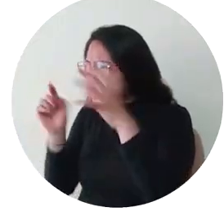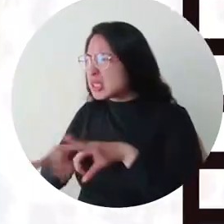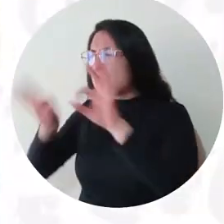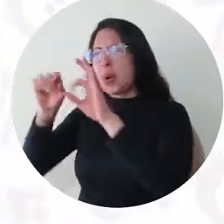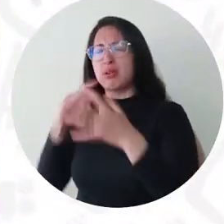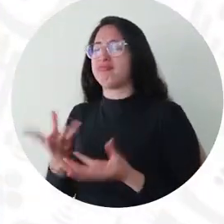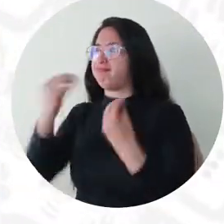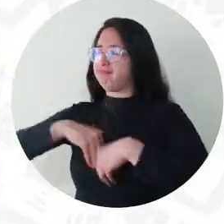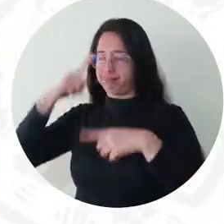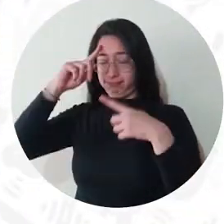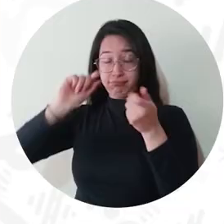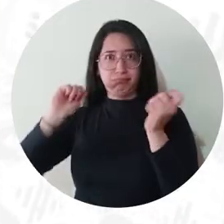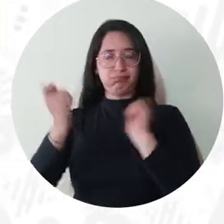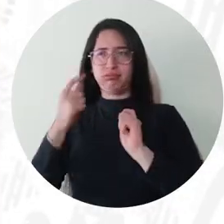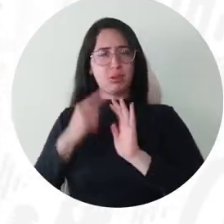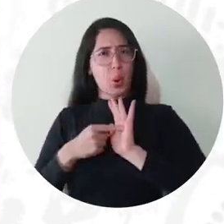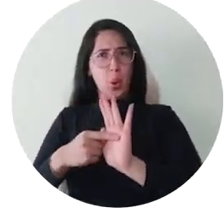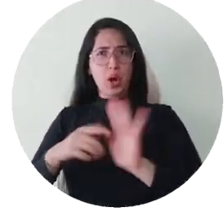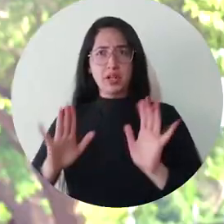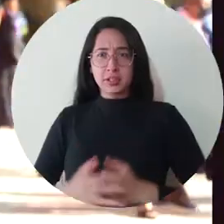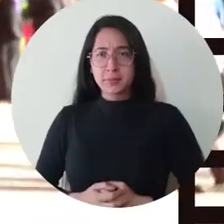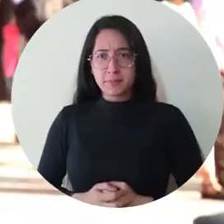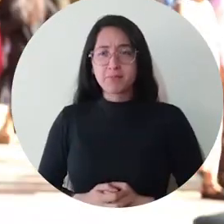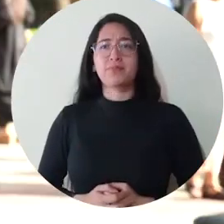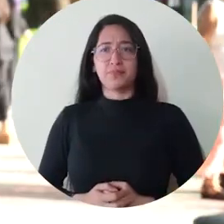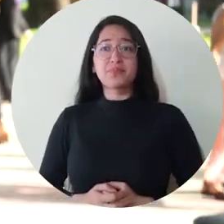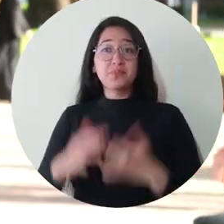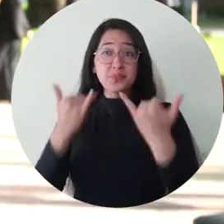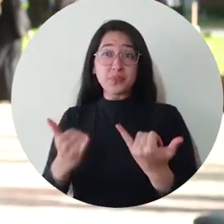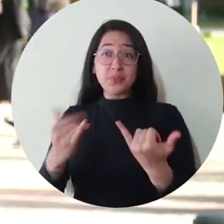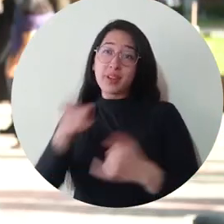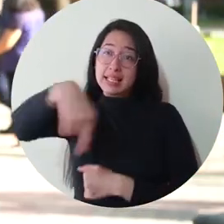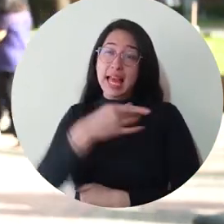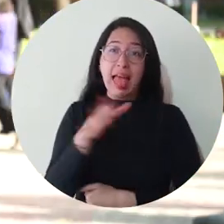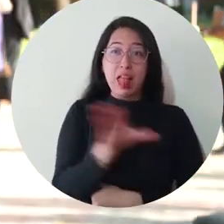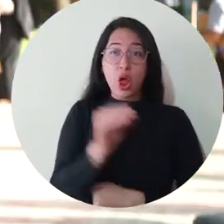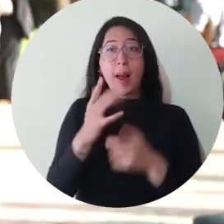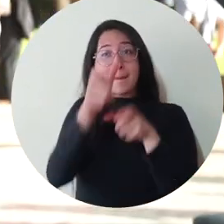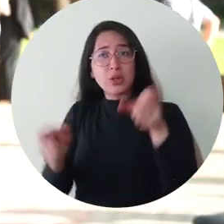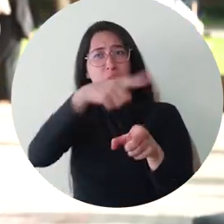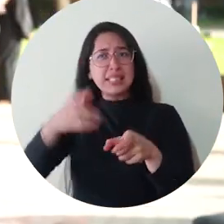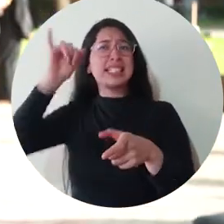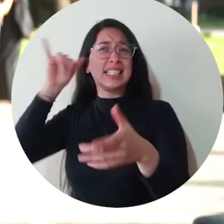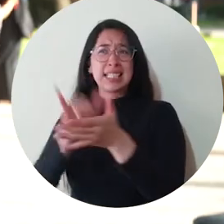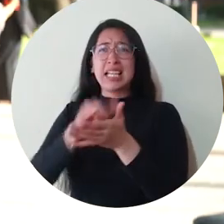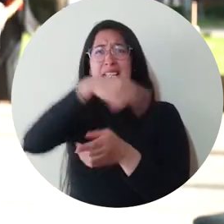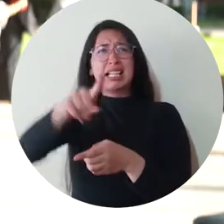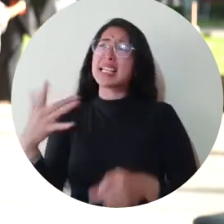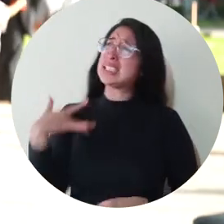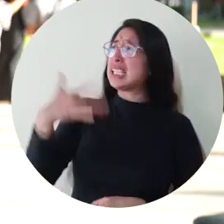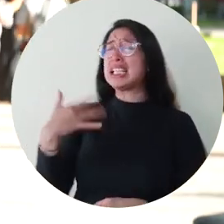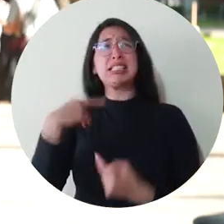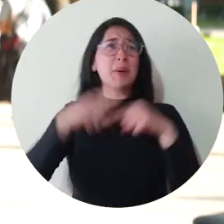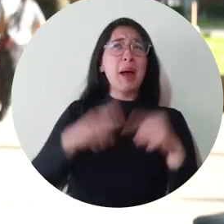significativos que te cambian totalmente la percepción de la vida. Puesto de parte de las personas que han pensado de no ser bastante bravos para